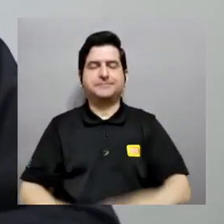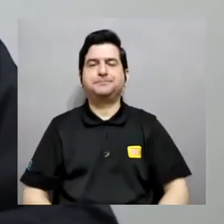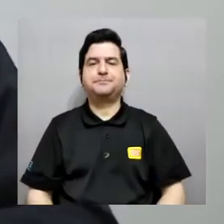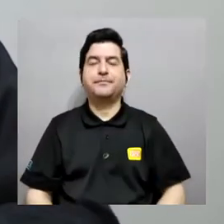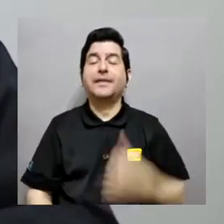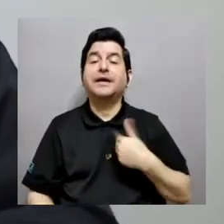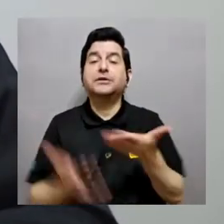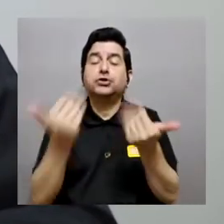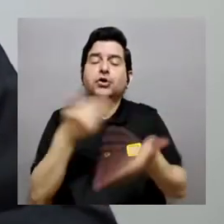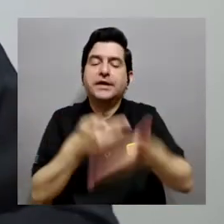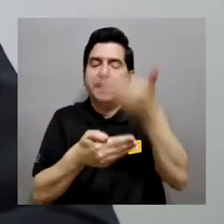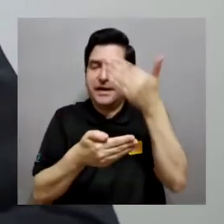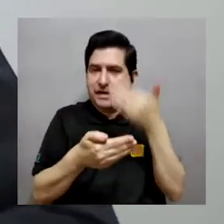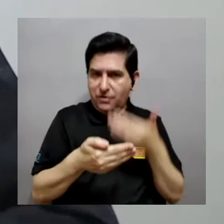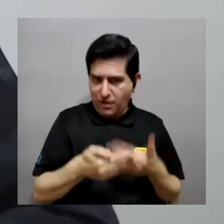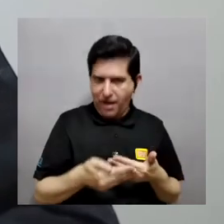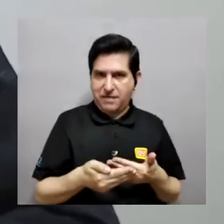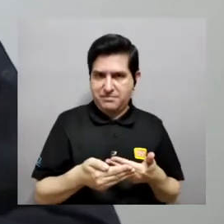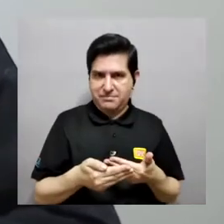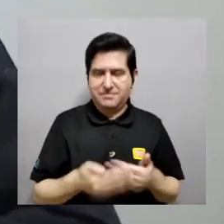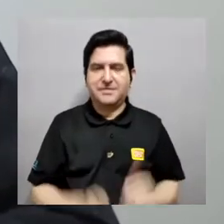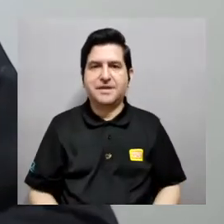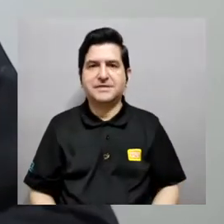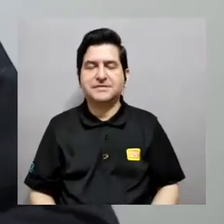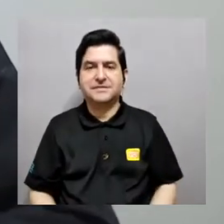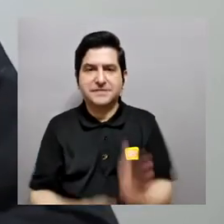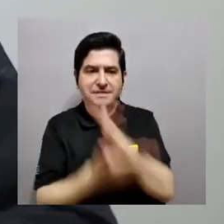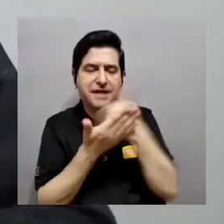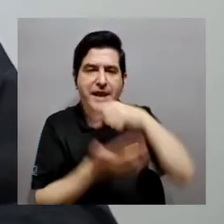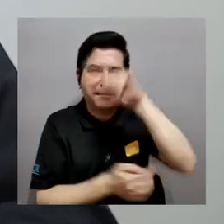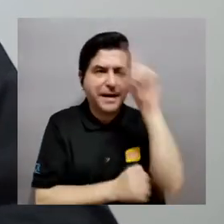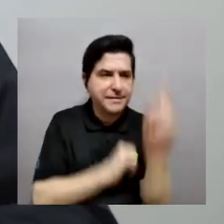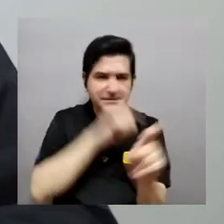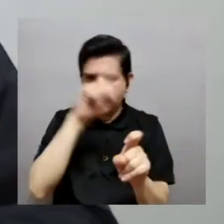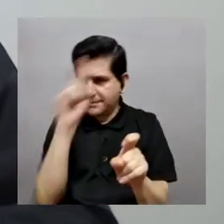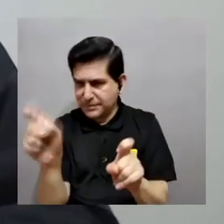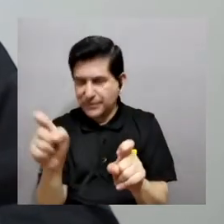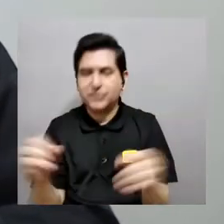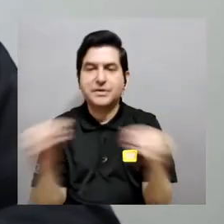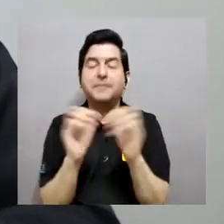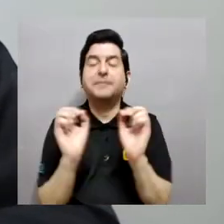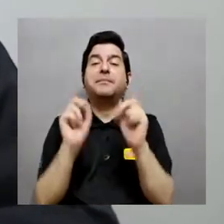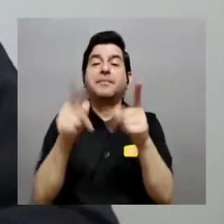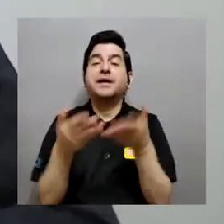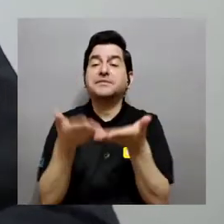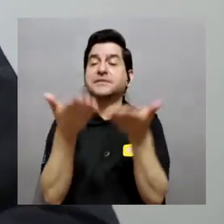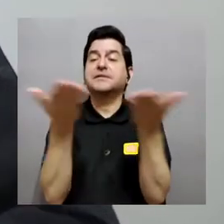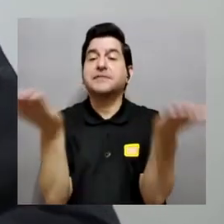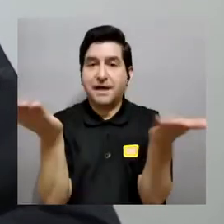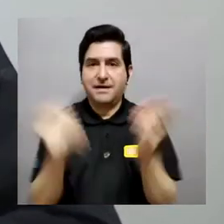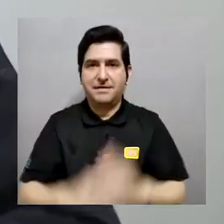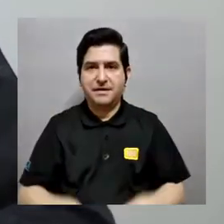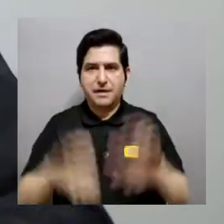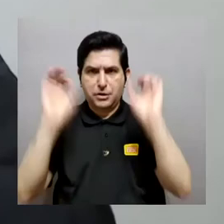trabajando dos temas interesantísimos quiero antes de pasar a la sección de preguntas para